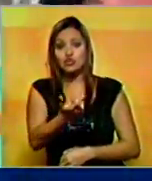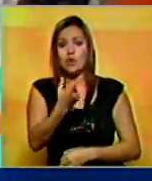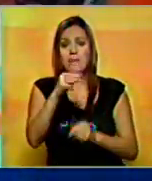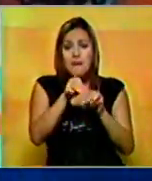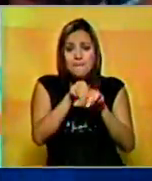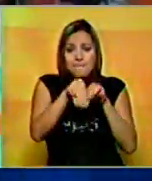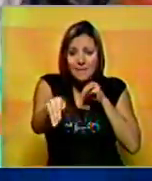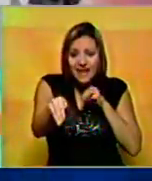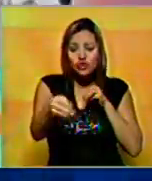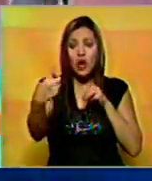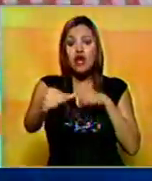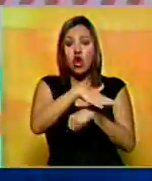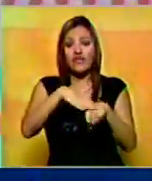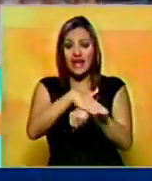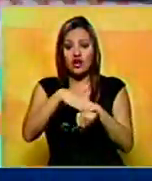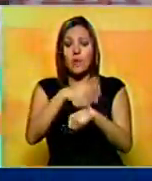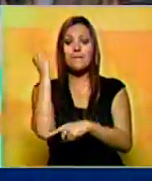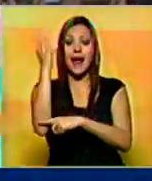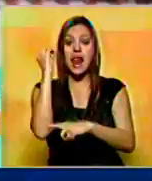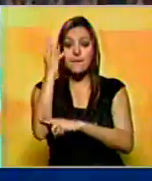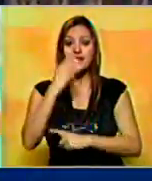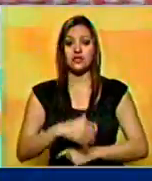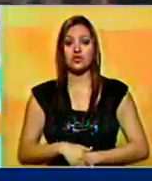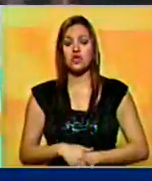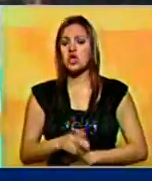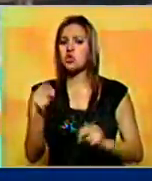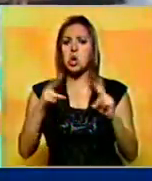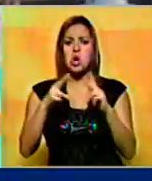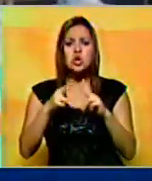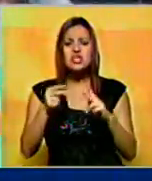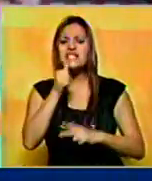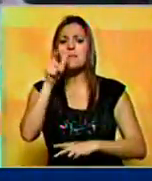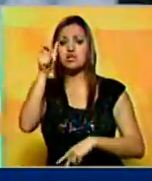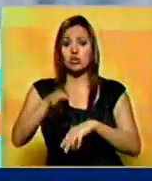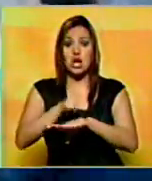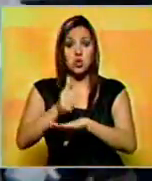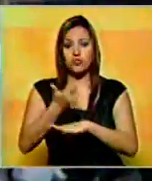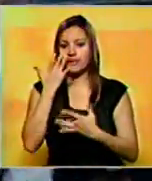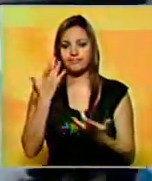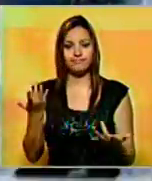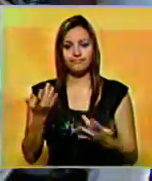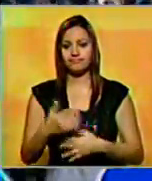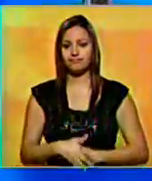unos metros de la sede de gobierno y el parlamento. Se desconocen los autores del ataque.